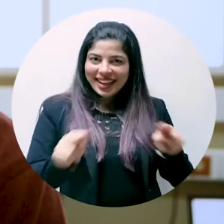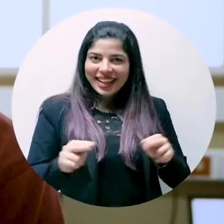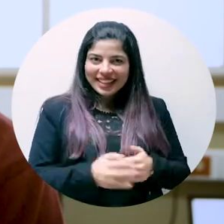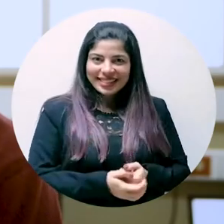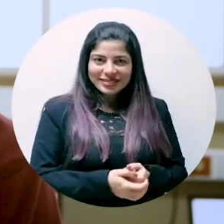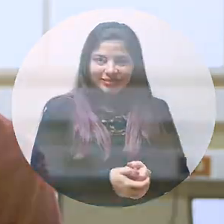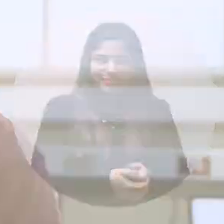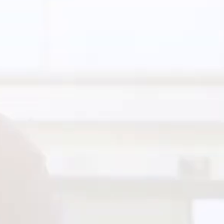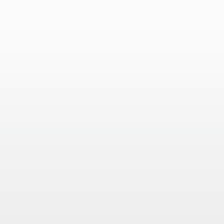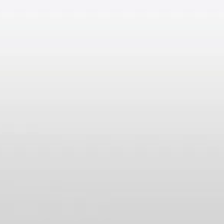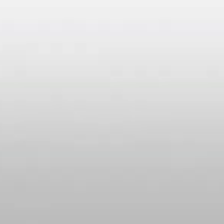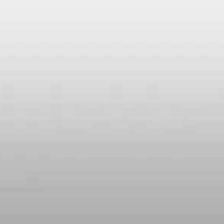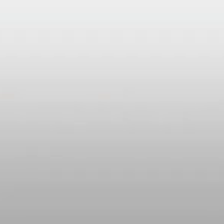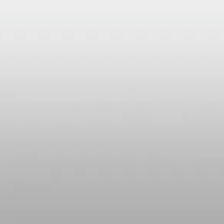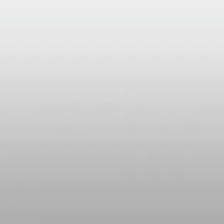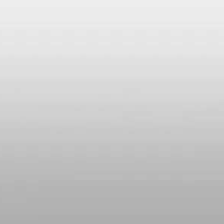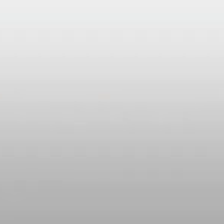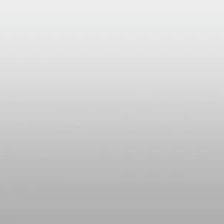provecho al internet